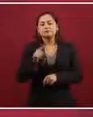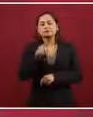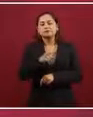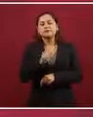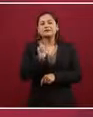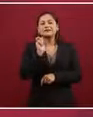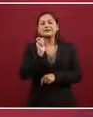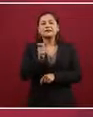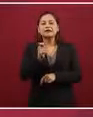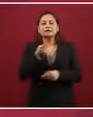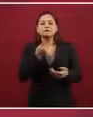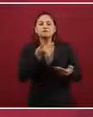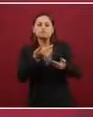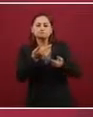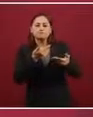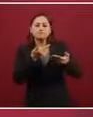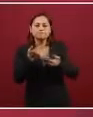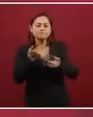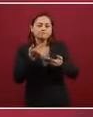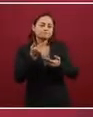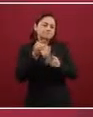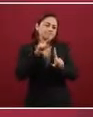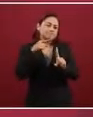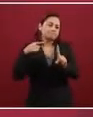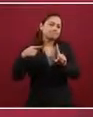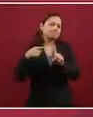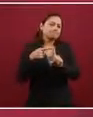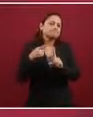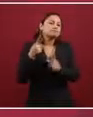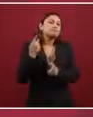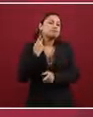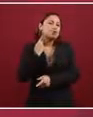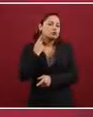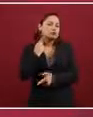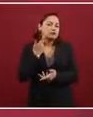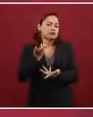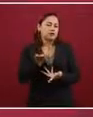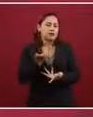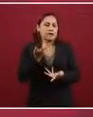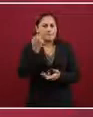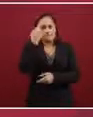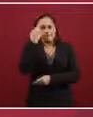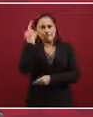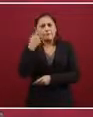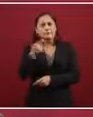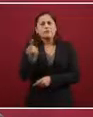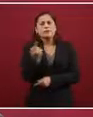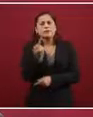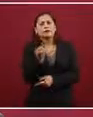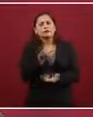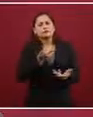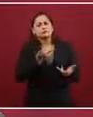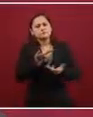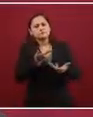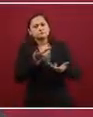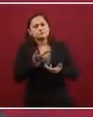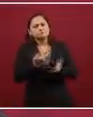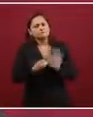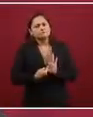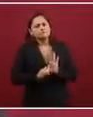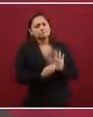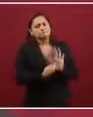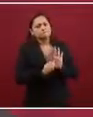un instrumento de la política y sirve primordialmente para promover, tu punto de vista, promover tus legítimos